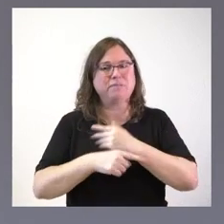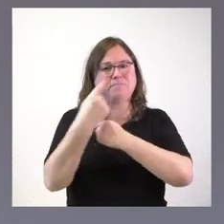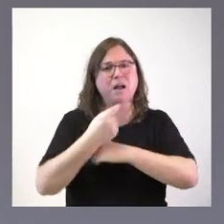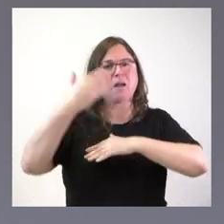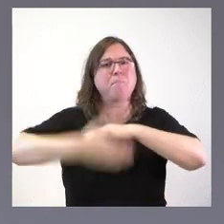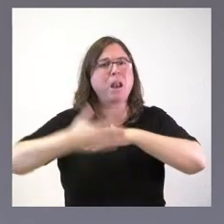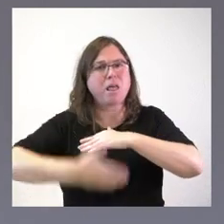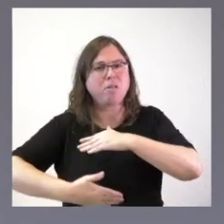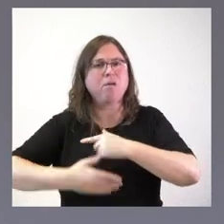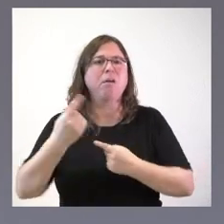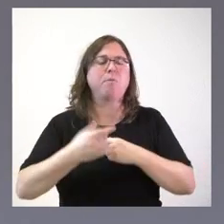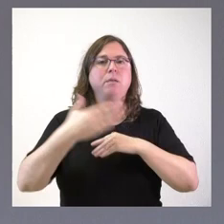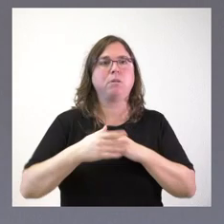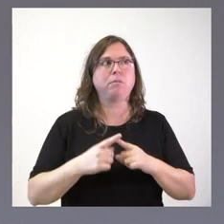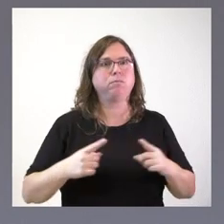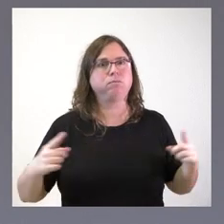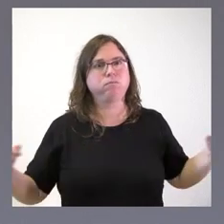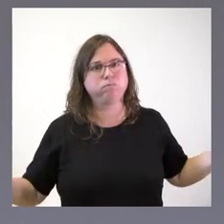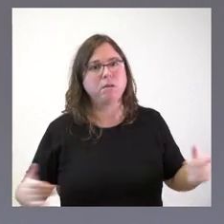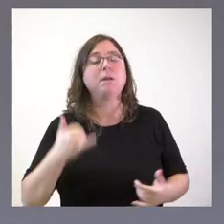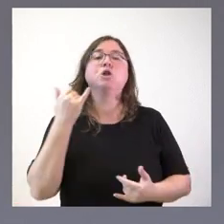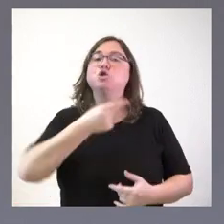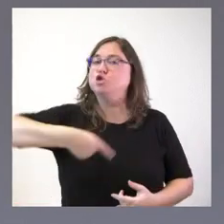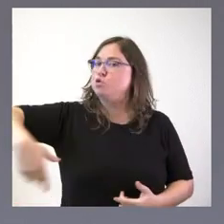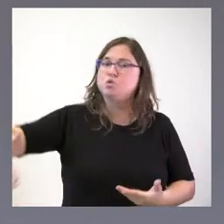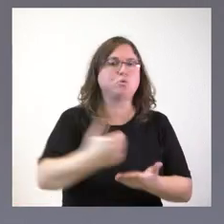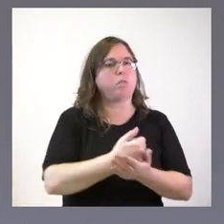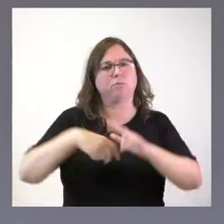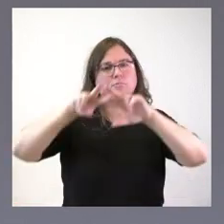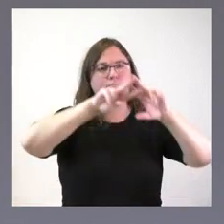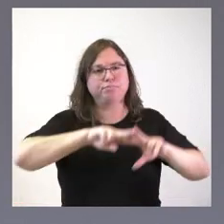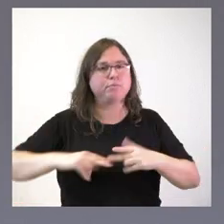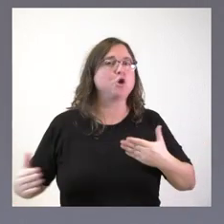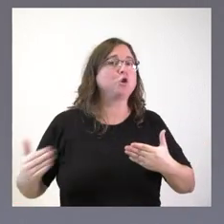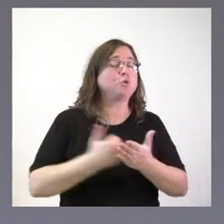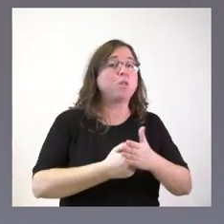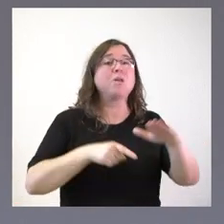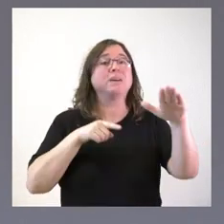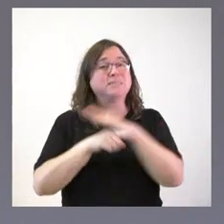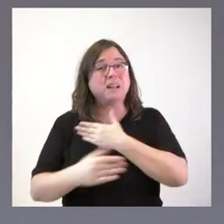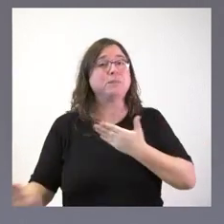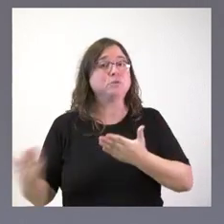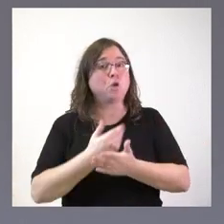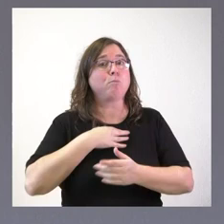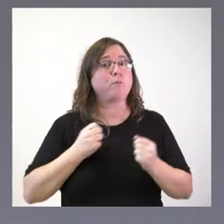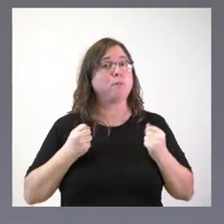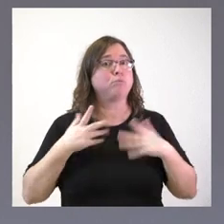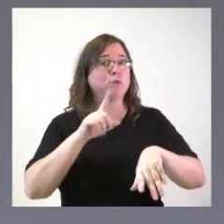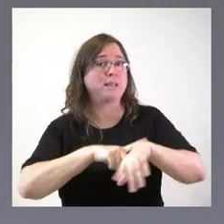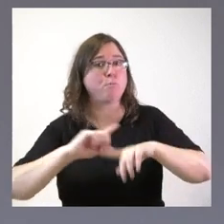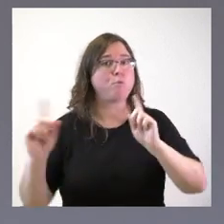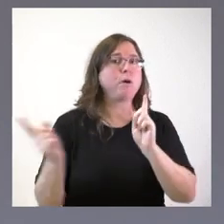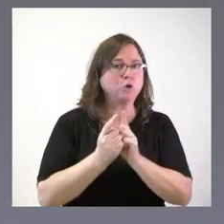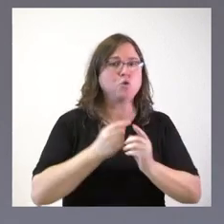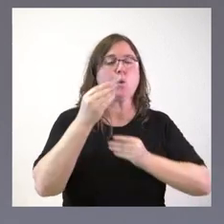en algunas ocasiones son demasiado amplios. Vamos a revisarlo todo para que todos los trámites que sean susceptibles de ser reducidos, así lo sean y para hacer mucho